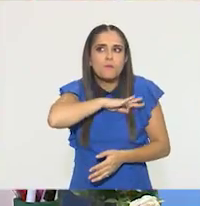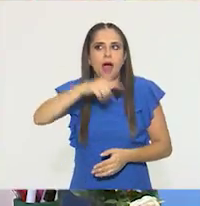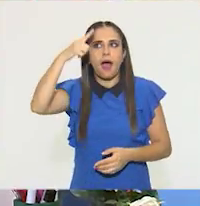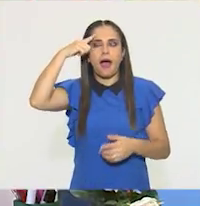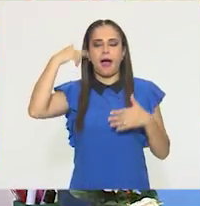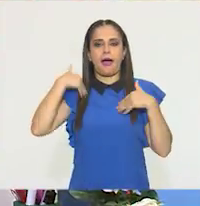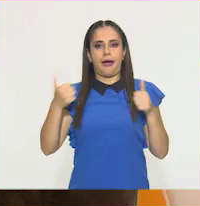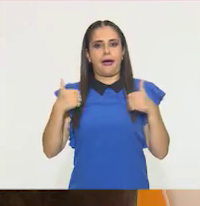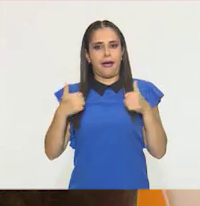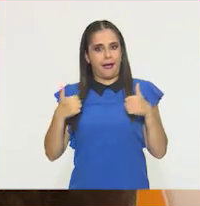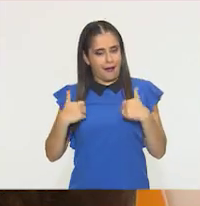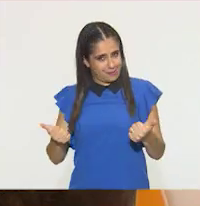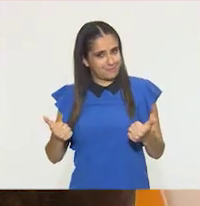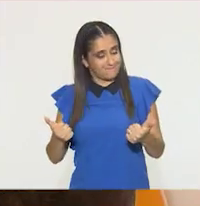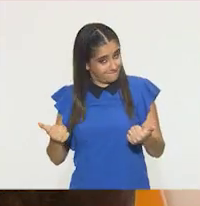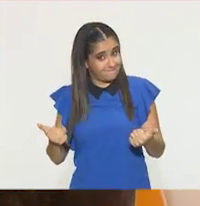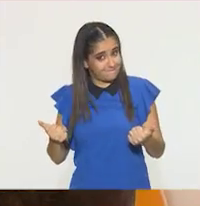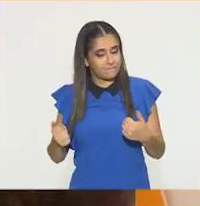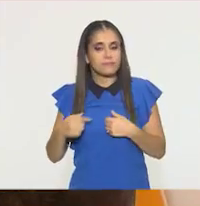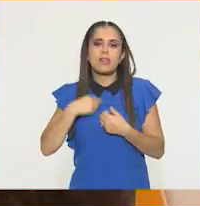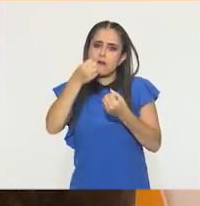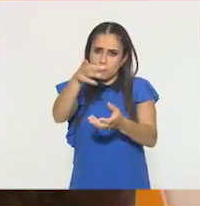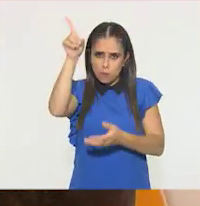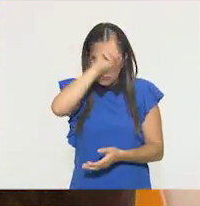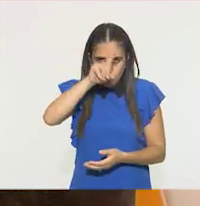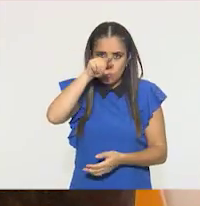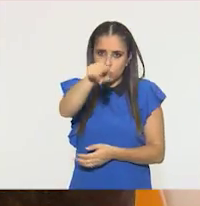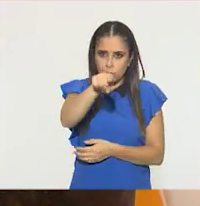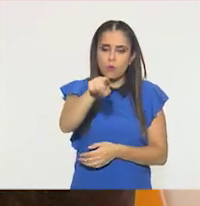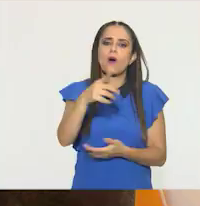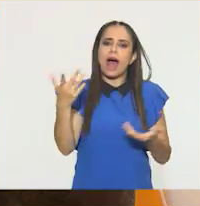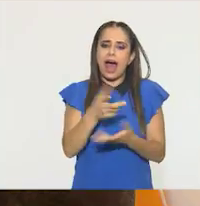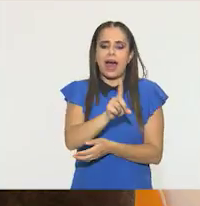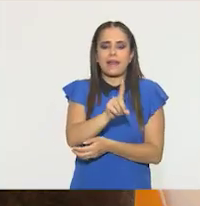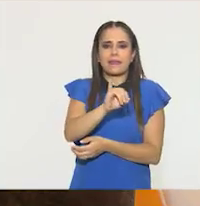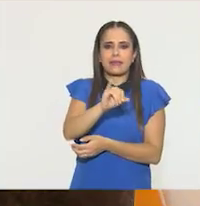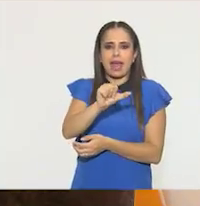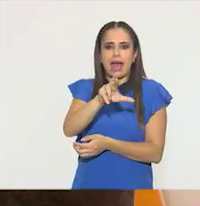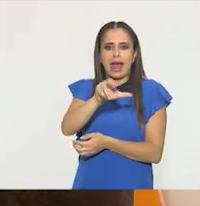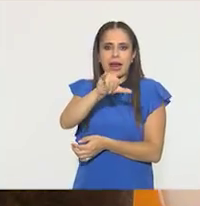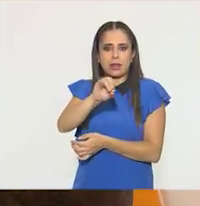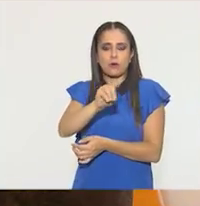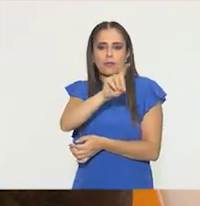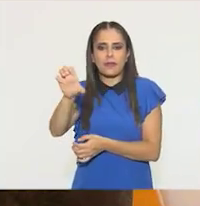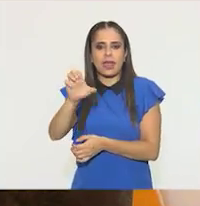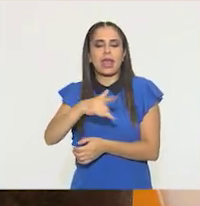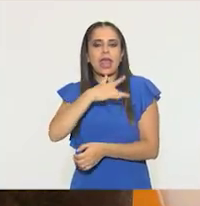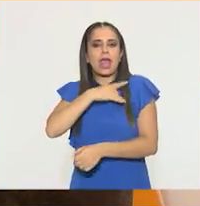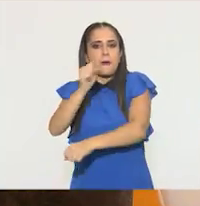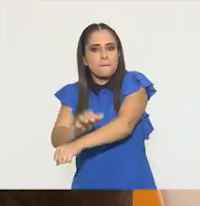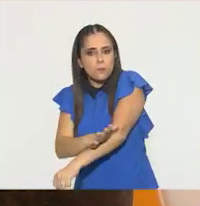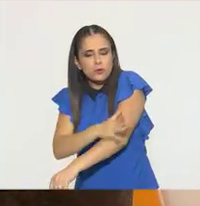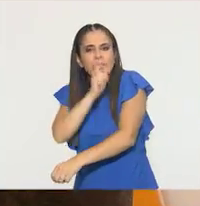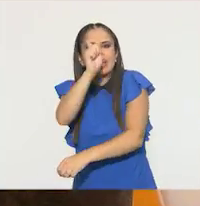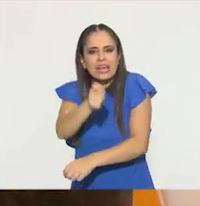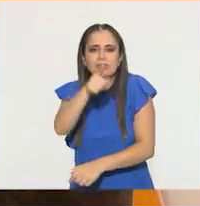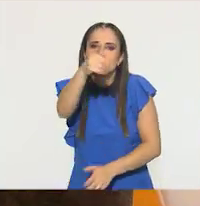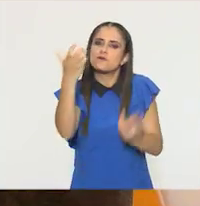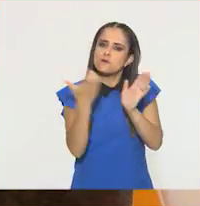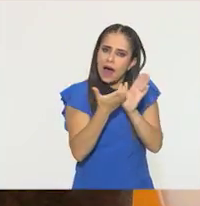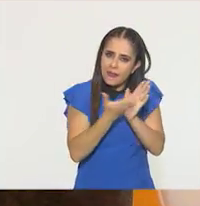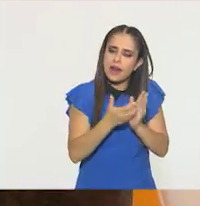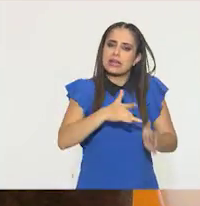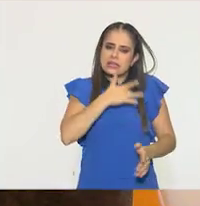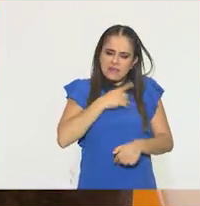Sí, yo sí les recomiendo que hagan su diario. ya lo empecé a hacer y me ha servido muchísimo. Entonces, ustedes también no dejen de